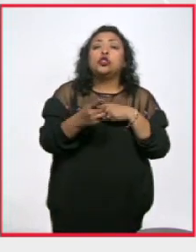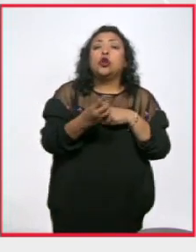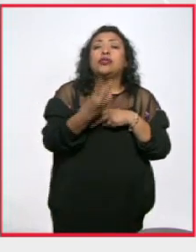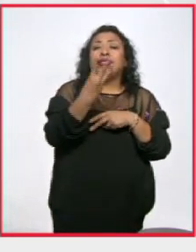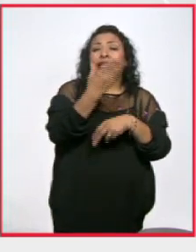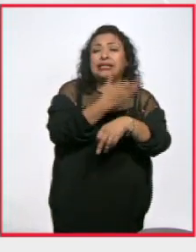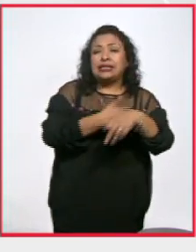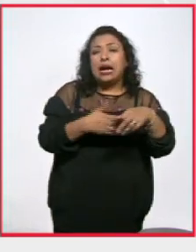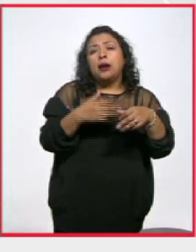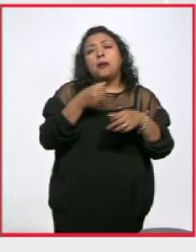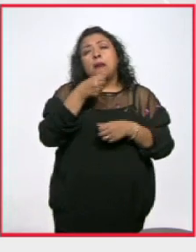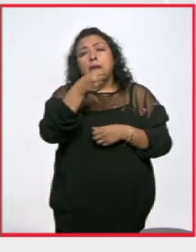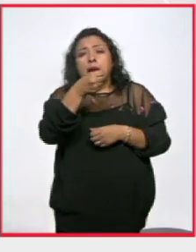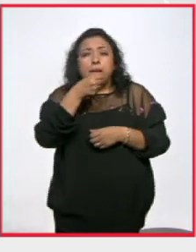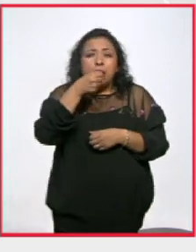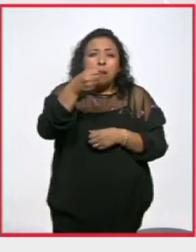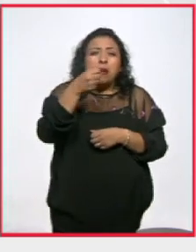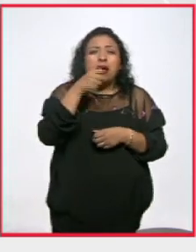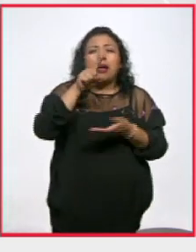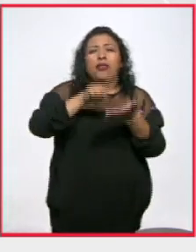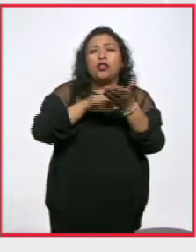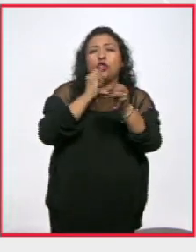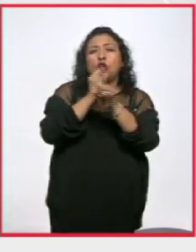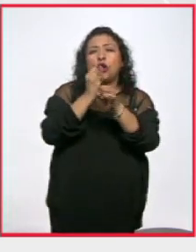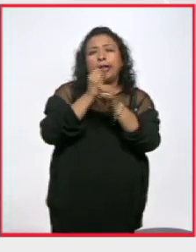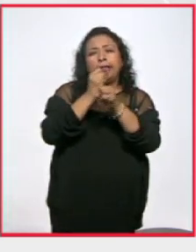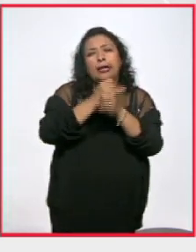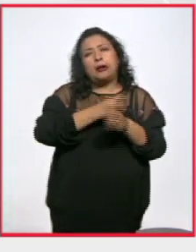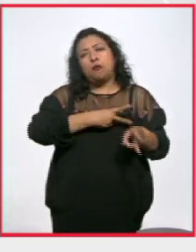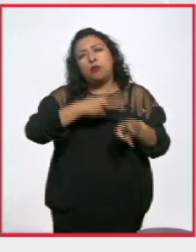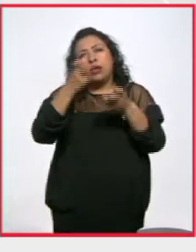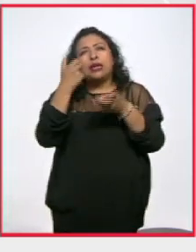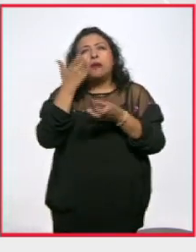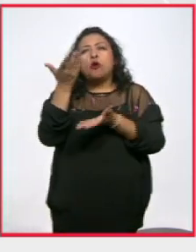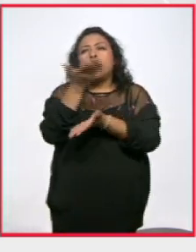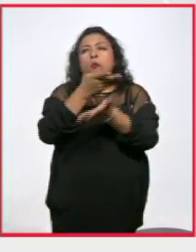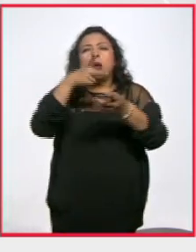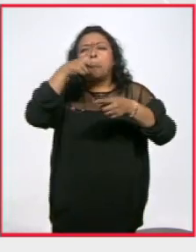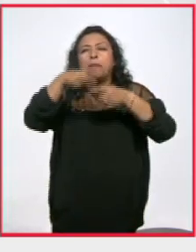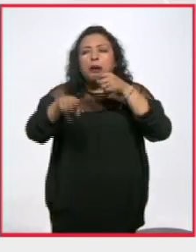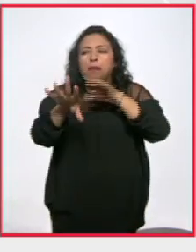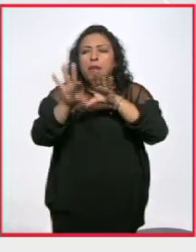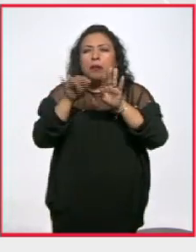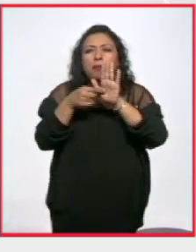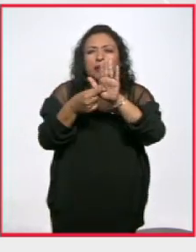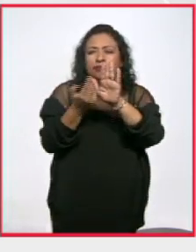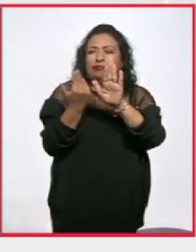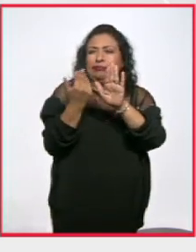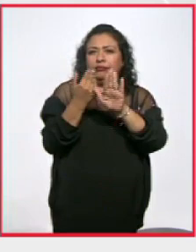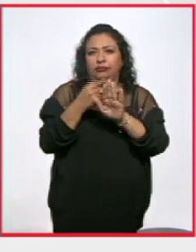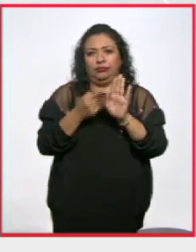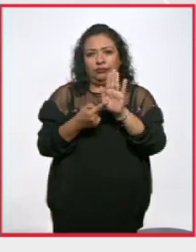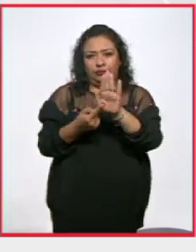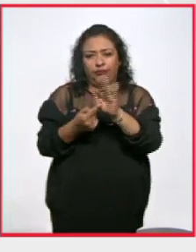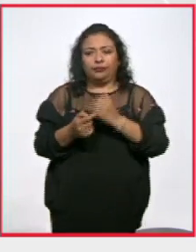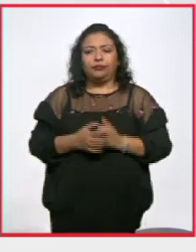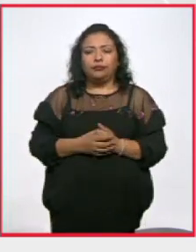tarde reportando a través de nuestras plataformas digitales y queremos compartirles parte de lo que hemos visto hace unos instantes.